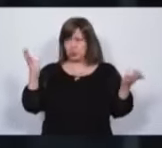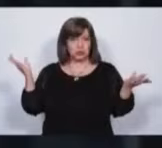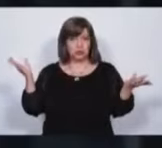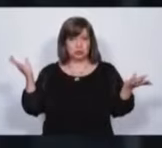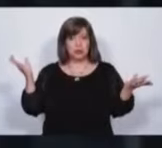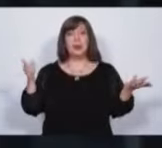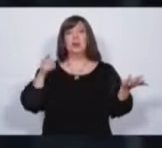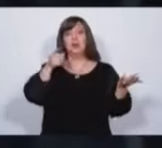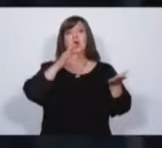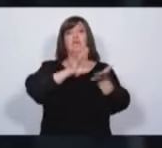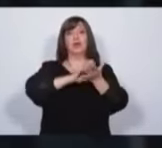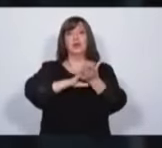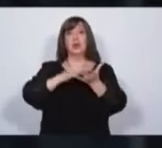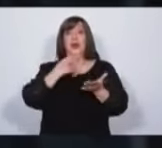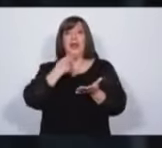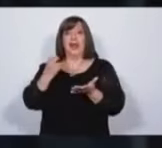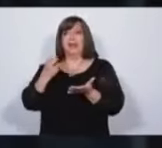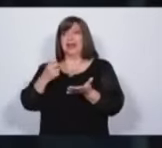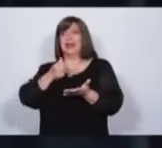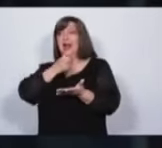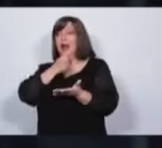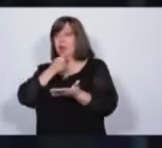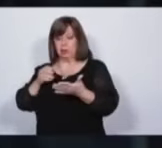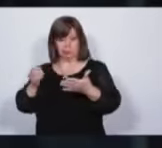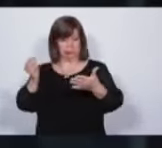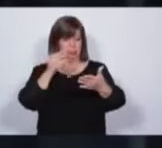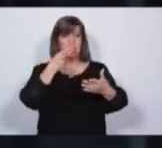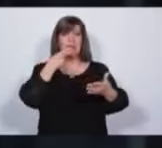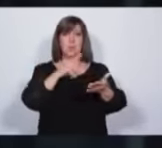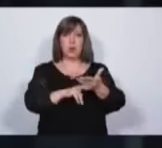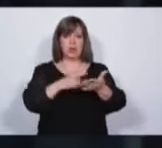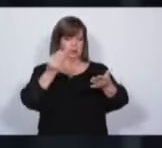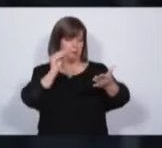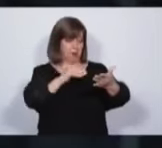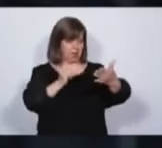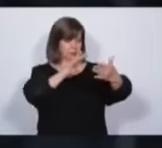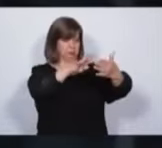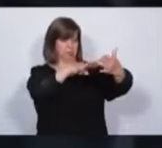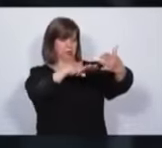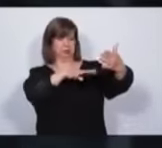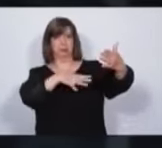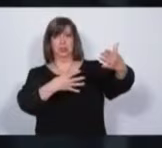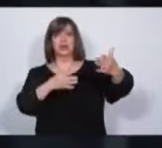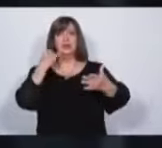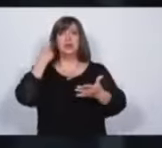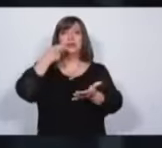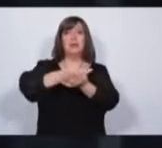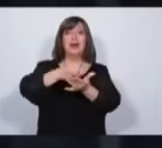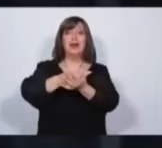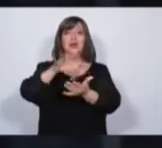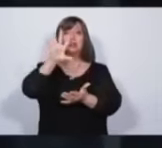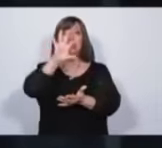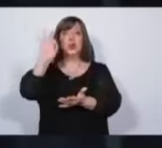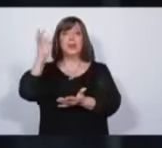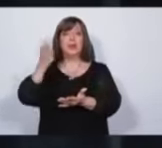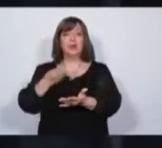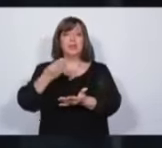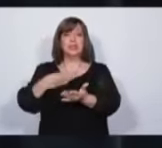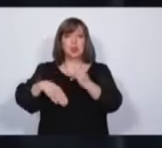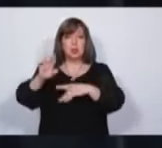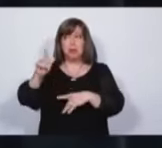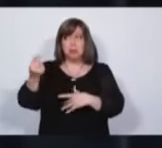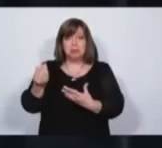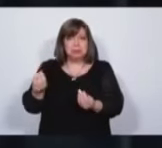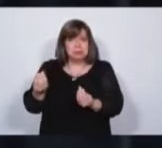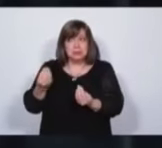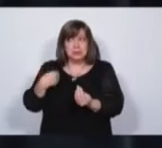repente tu factura de electricidad y de agua se llenó de impuestos, cargos, servicios. Estás pagando el 50% casi en cosas que vos